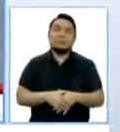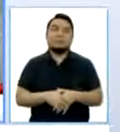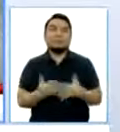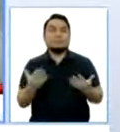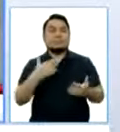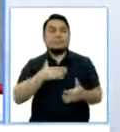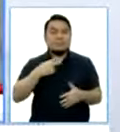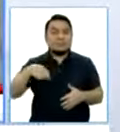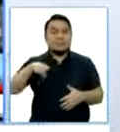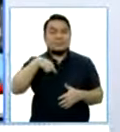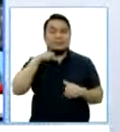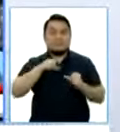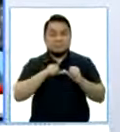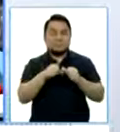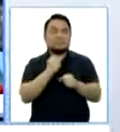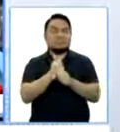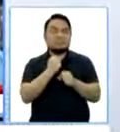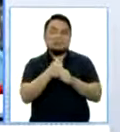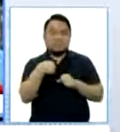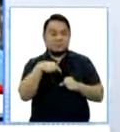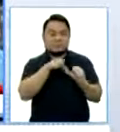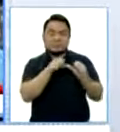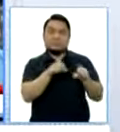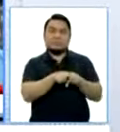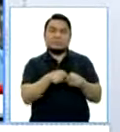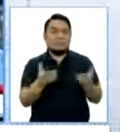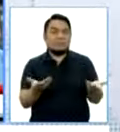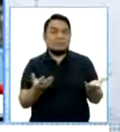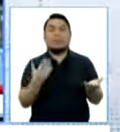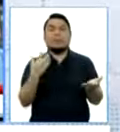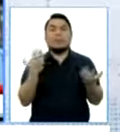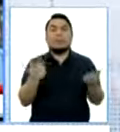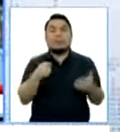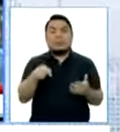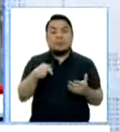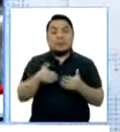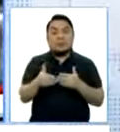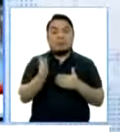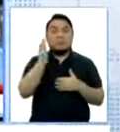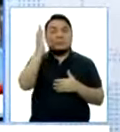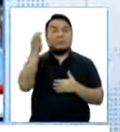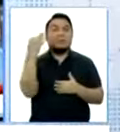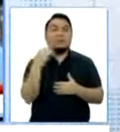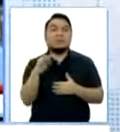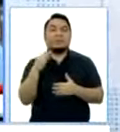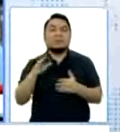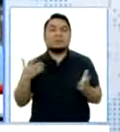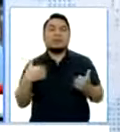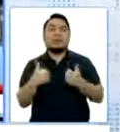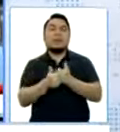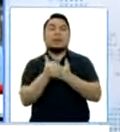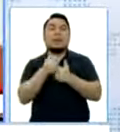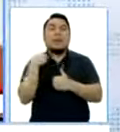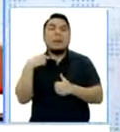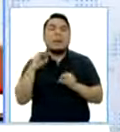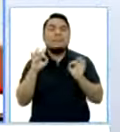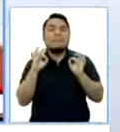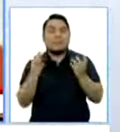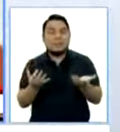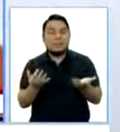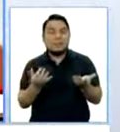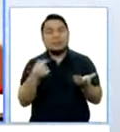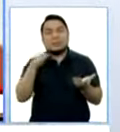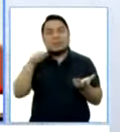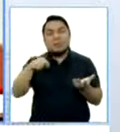Nosotros vamos a seguir haciendo nuestra tarea. Lo que sucede es que, de cara al futuro, siempre van a haber los riesgos de que se inicie toda una